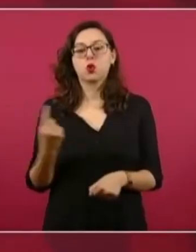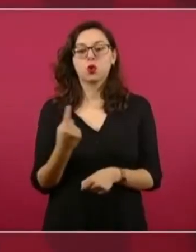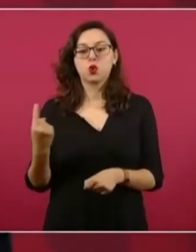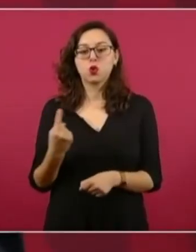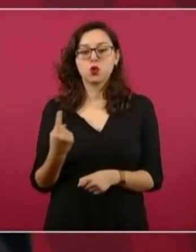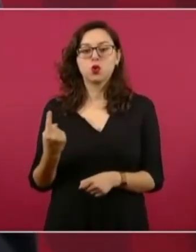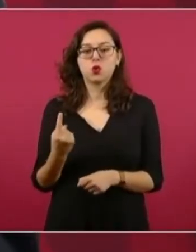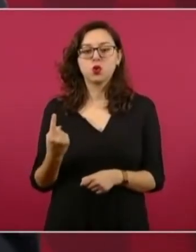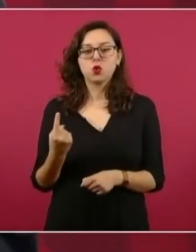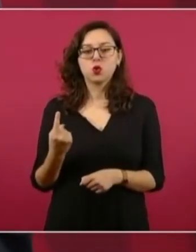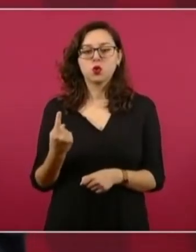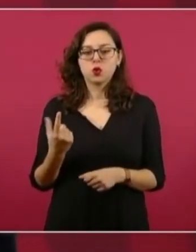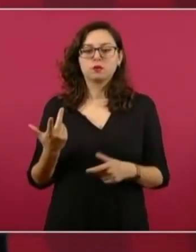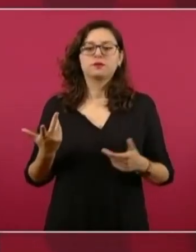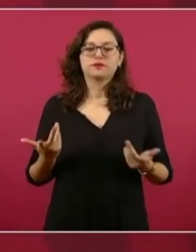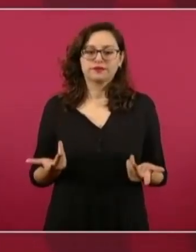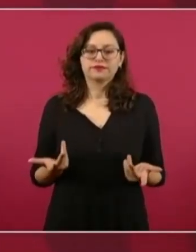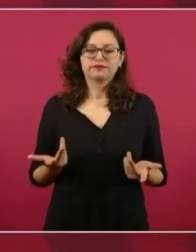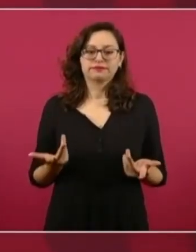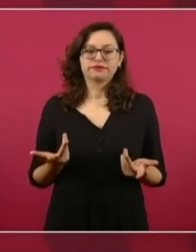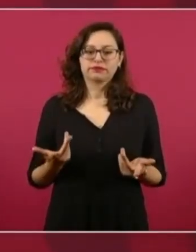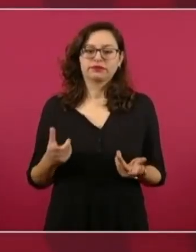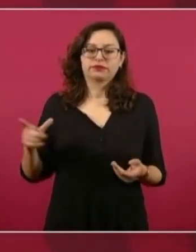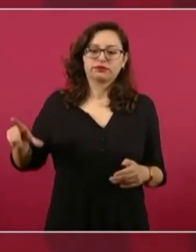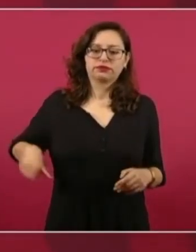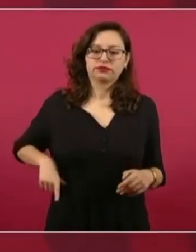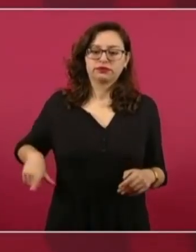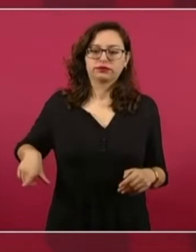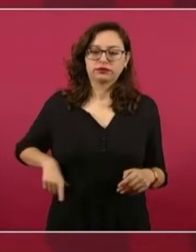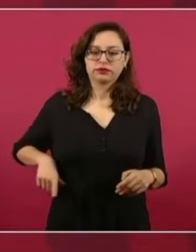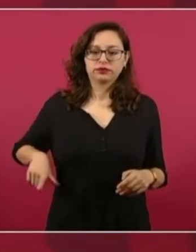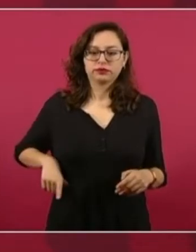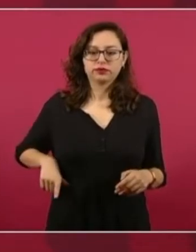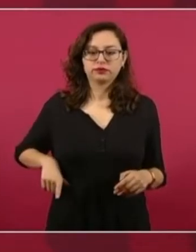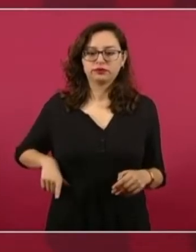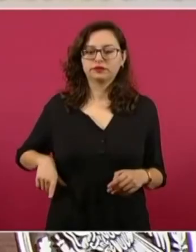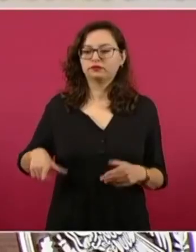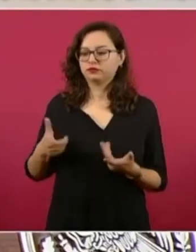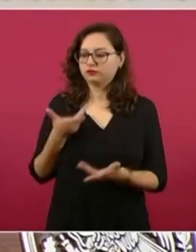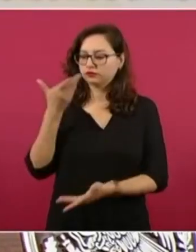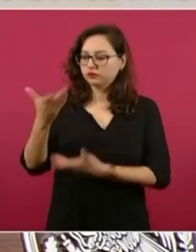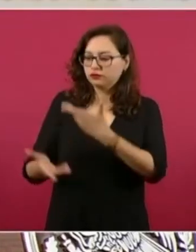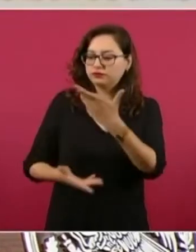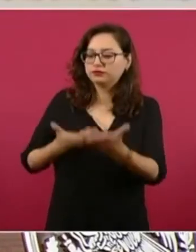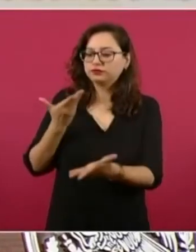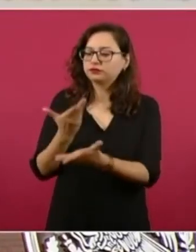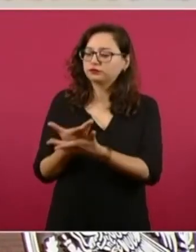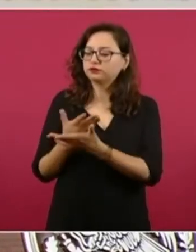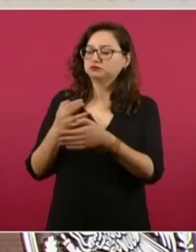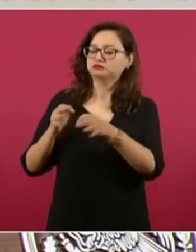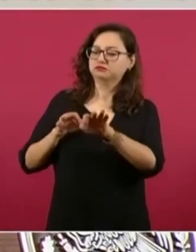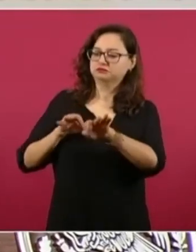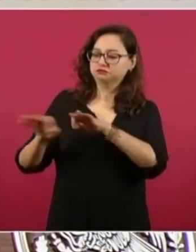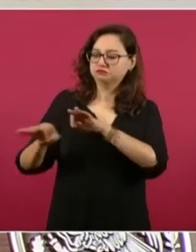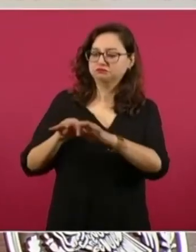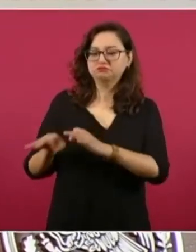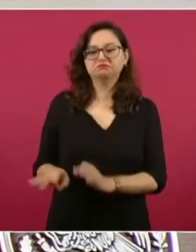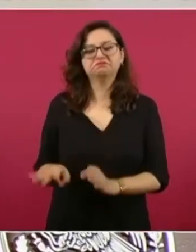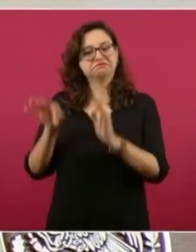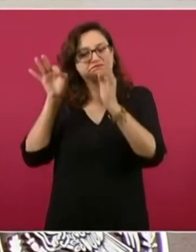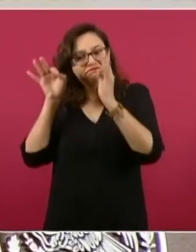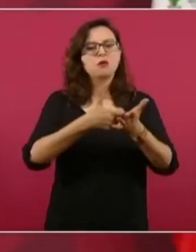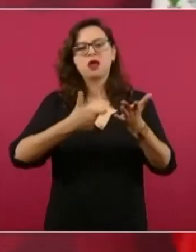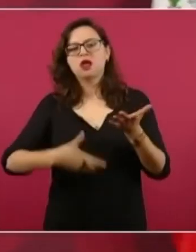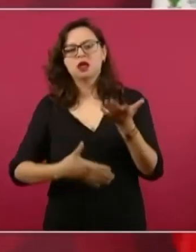con el trabajo de servidores públicos ejemplares.